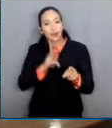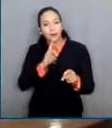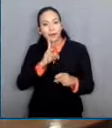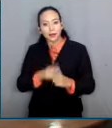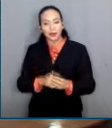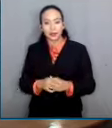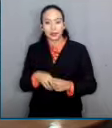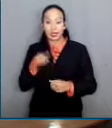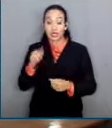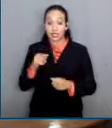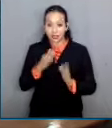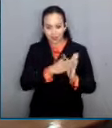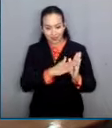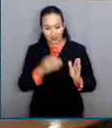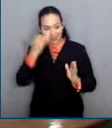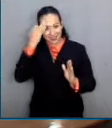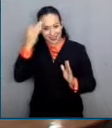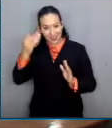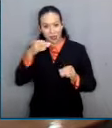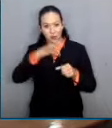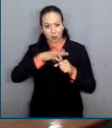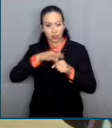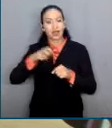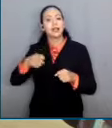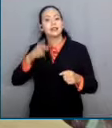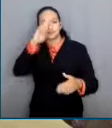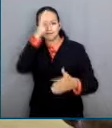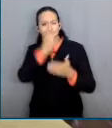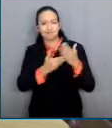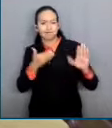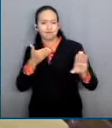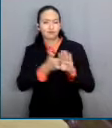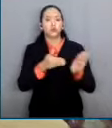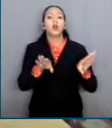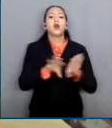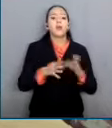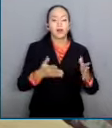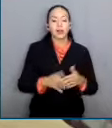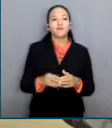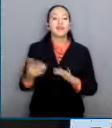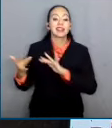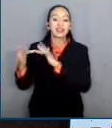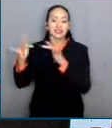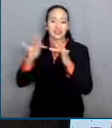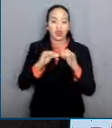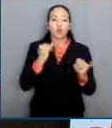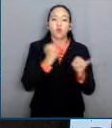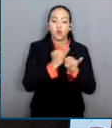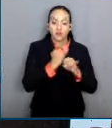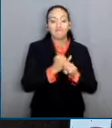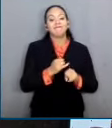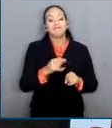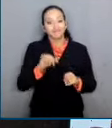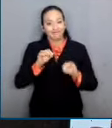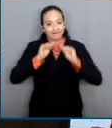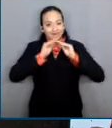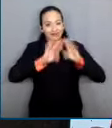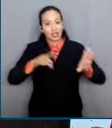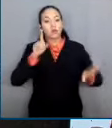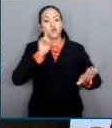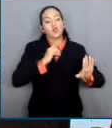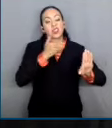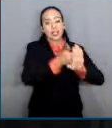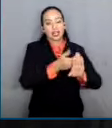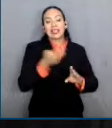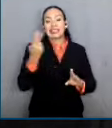electoral la violencia se lleva a cabo a través de Internet y redes sociales. Y que se requiere endurecer las penas contra este tipo de